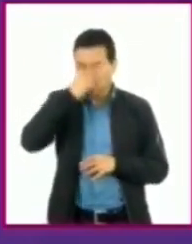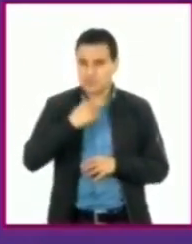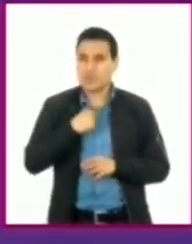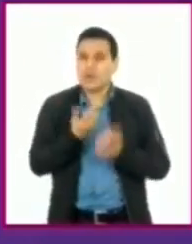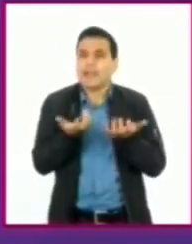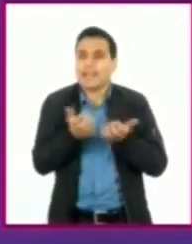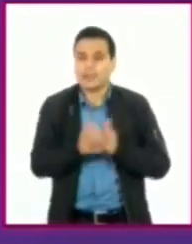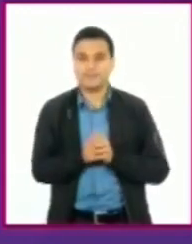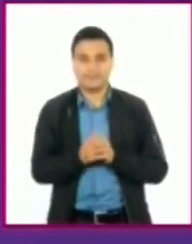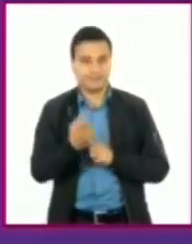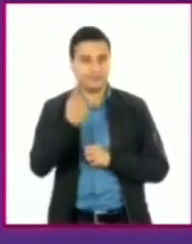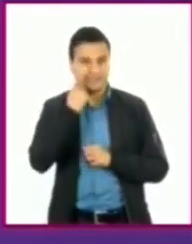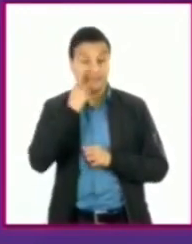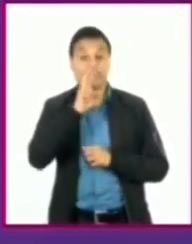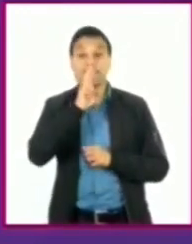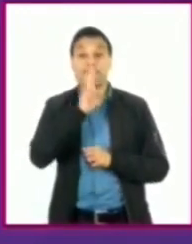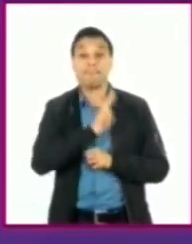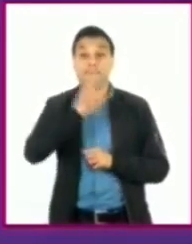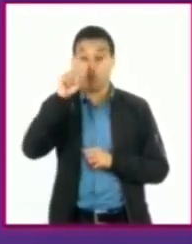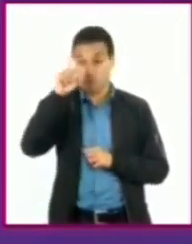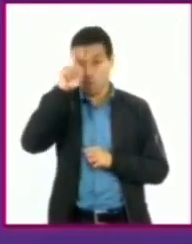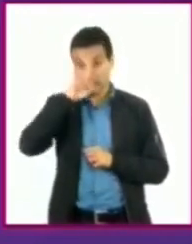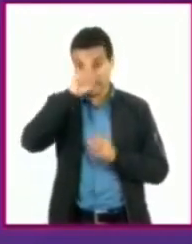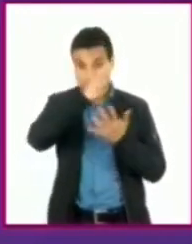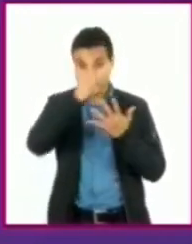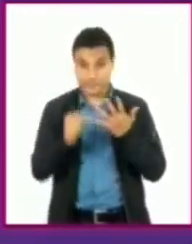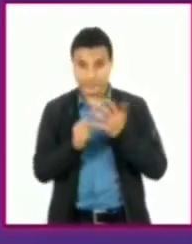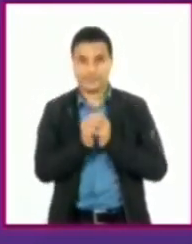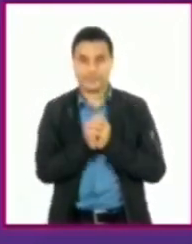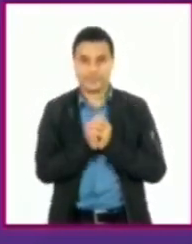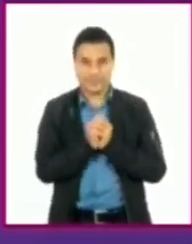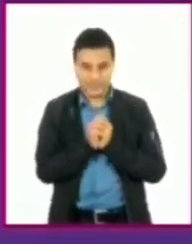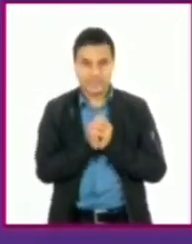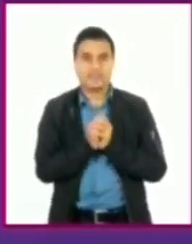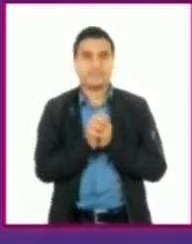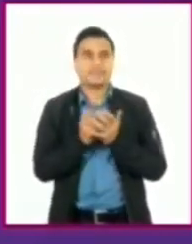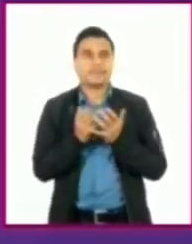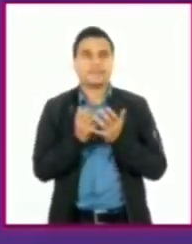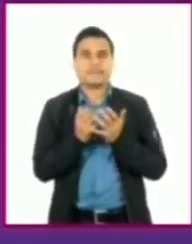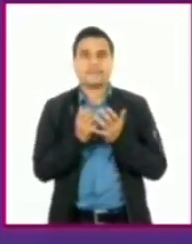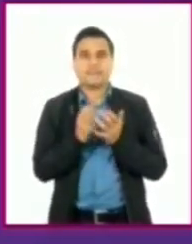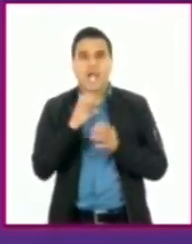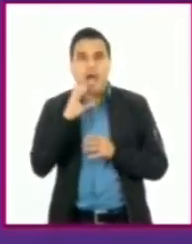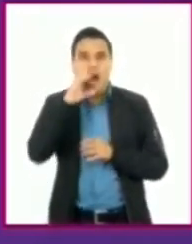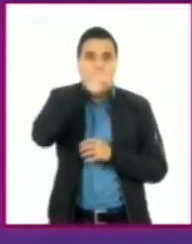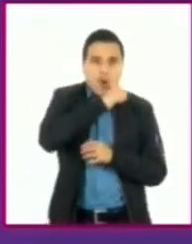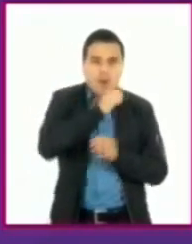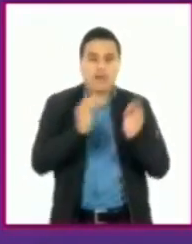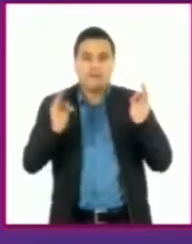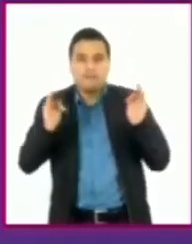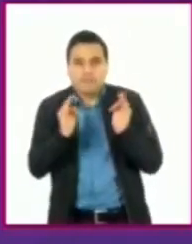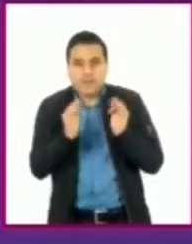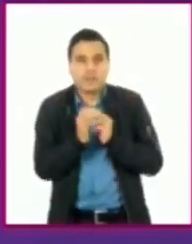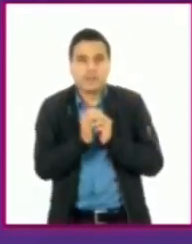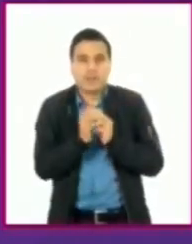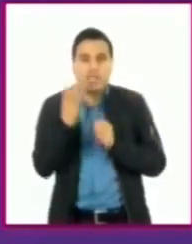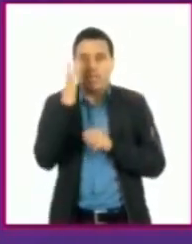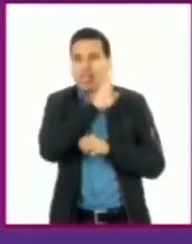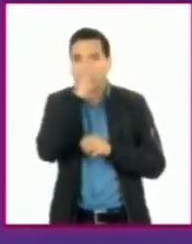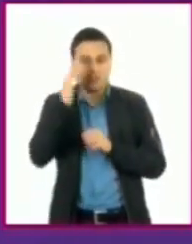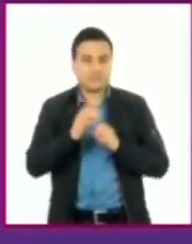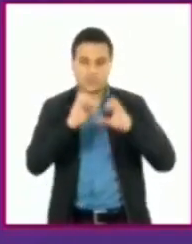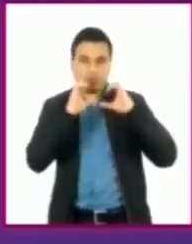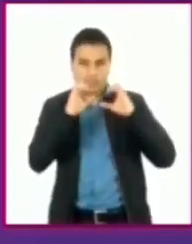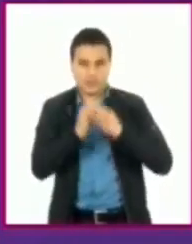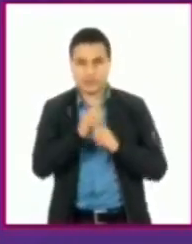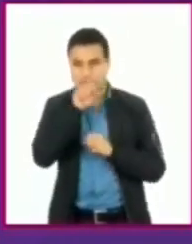Lo más común o lo mejor que uno puede hacer es, por ejemplo, evitar cambios de los usos de temperatura, una adecuada alimentación, por ejemplo, también nos puede ayudar